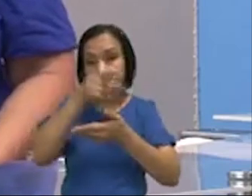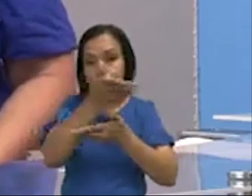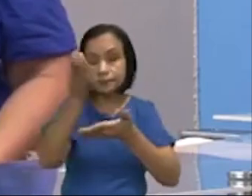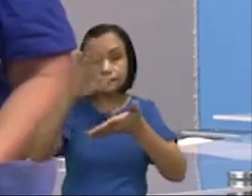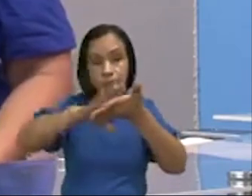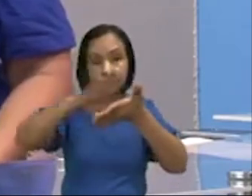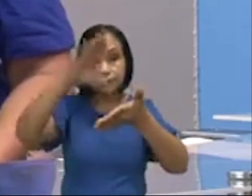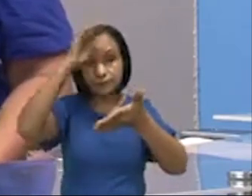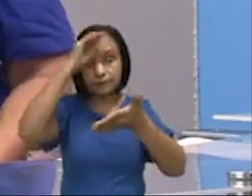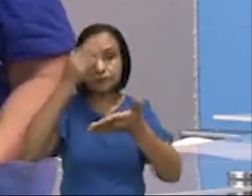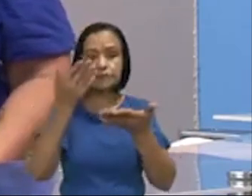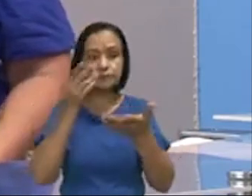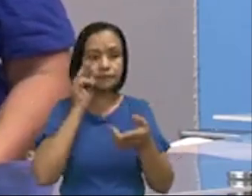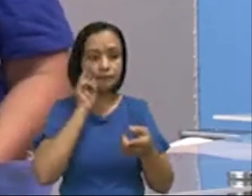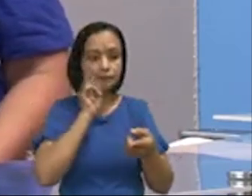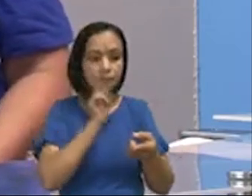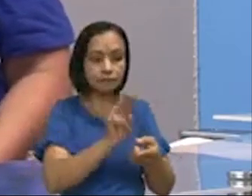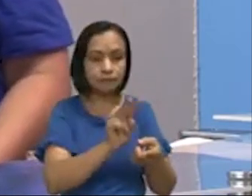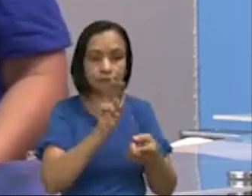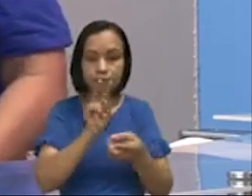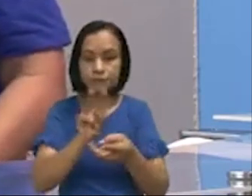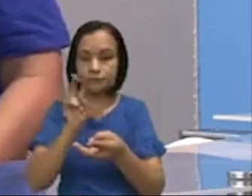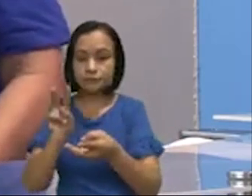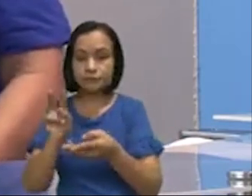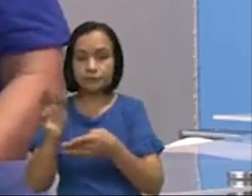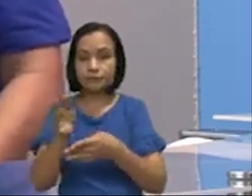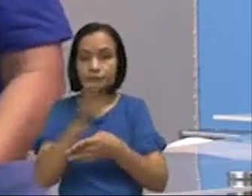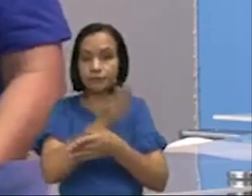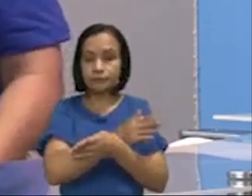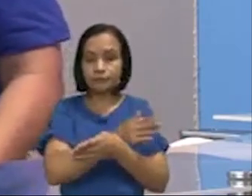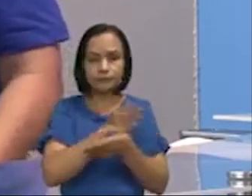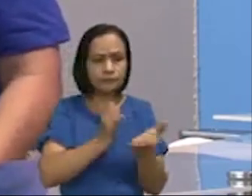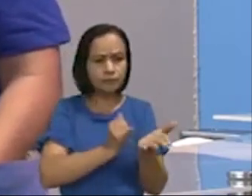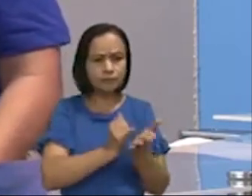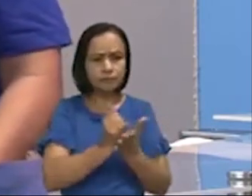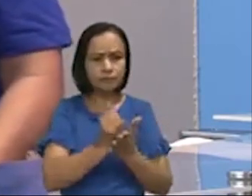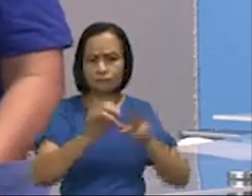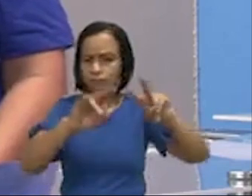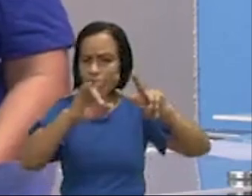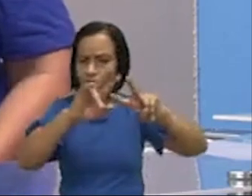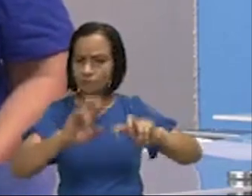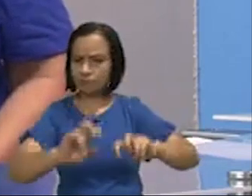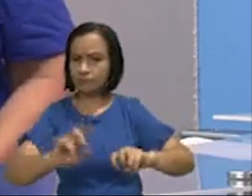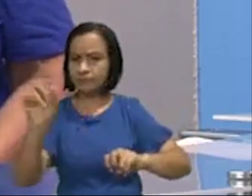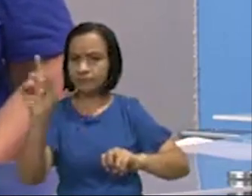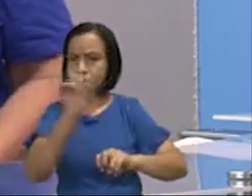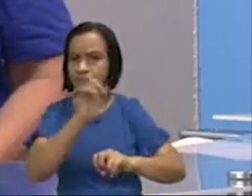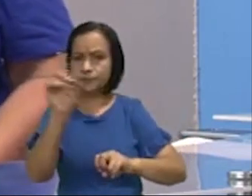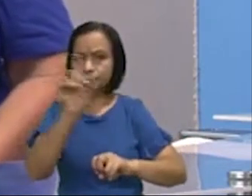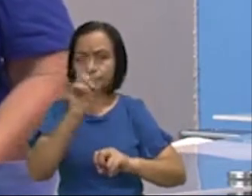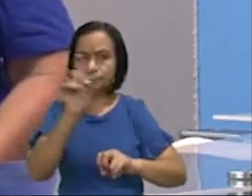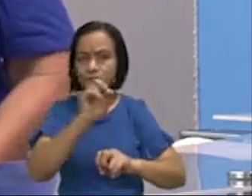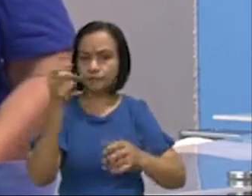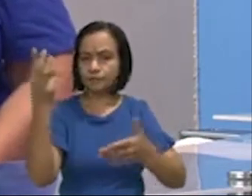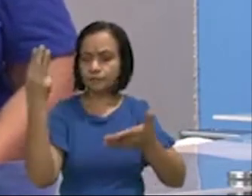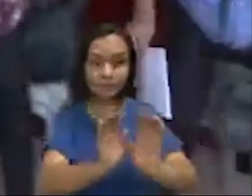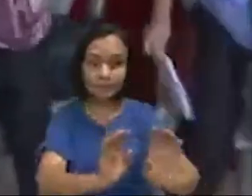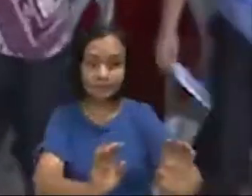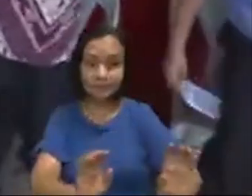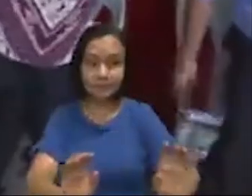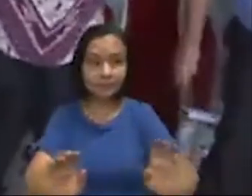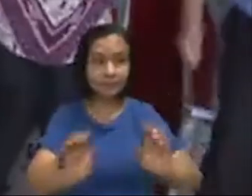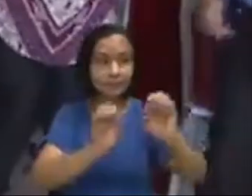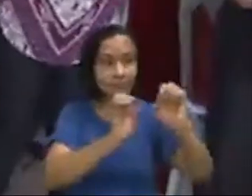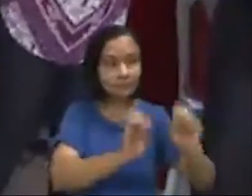una buena identificación, no diagnóstico, porque los maestros y maestras no